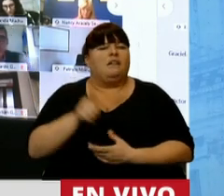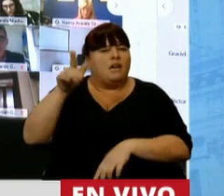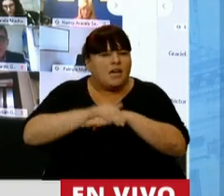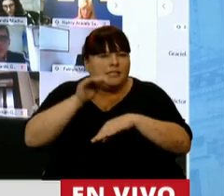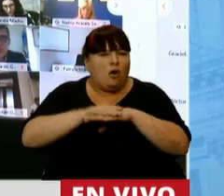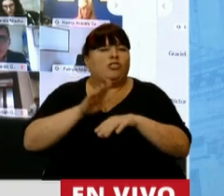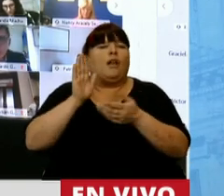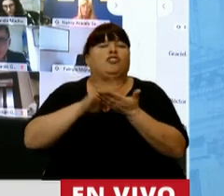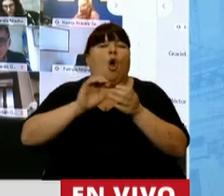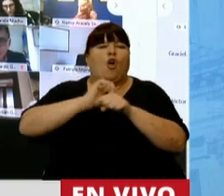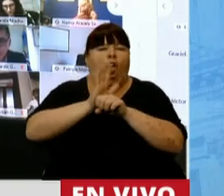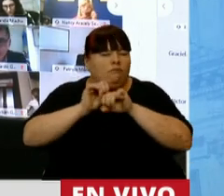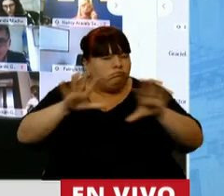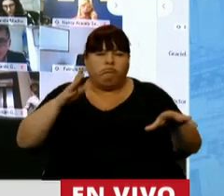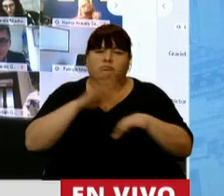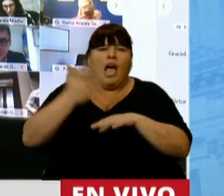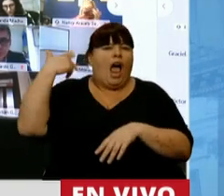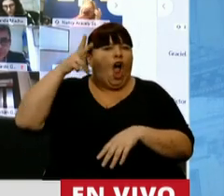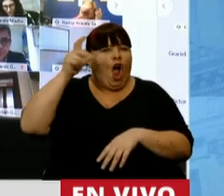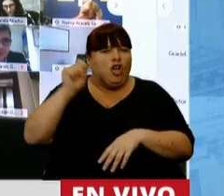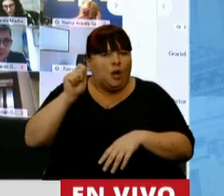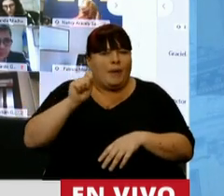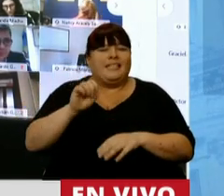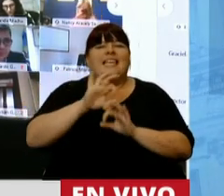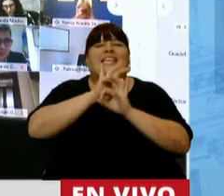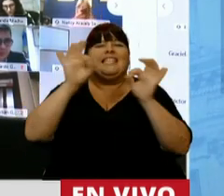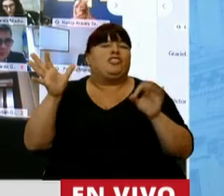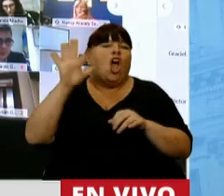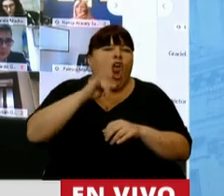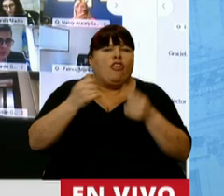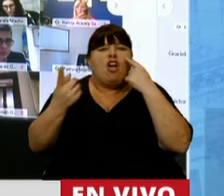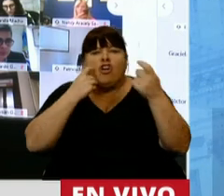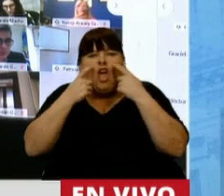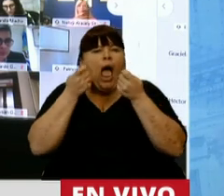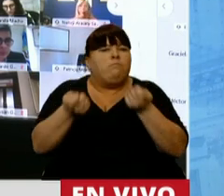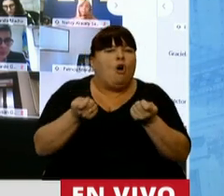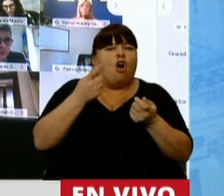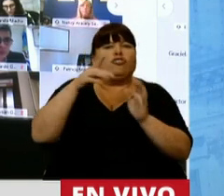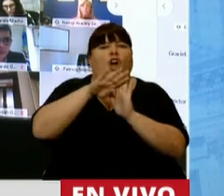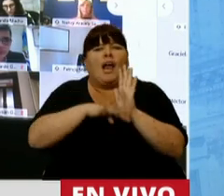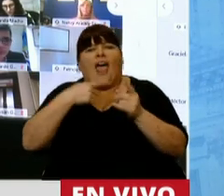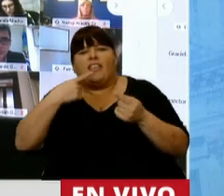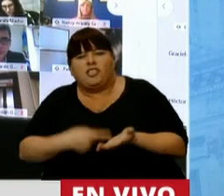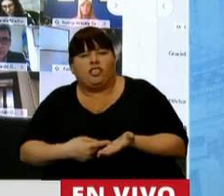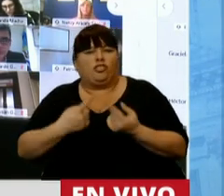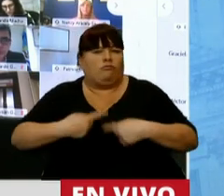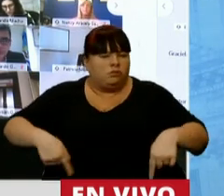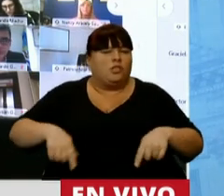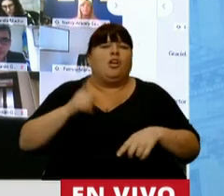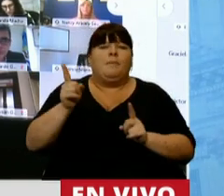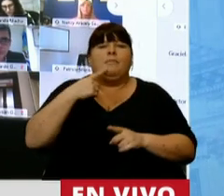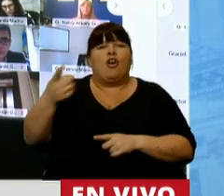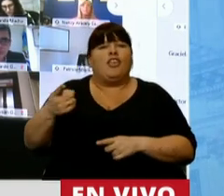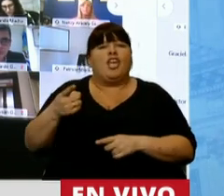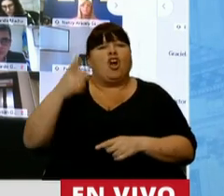cargado con la pandemia al hombro y desde hace ocho meses no pasa un solo día sin controlar y acompañar cada una de las medidas. Y como dijo el